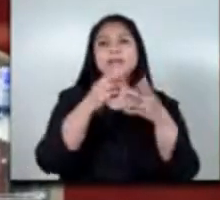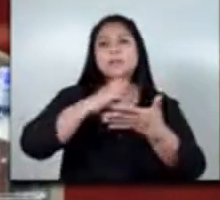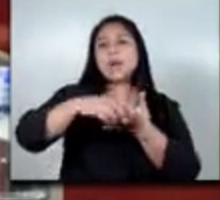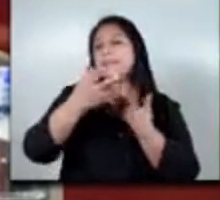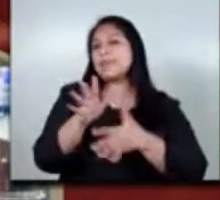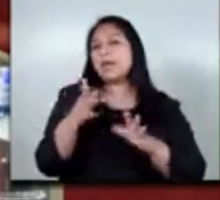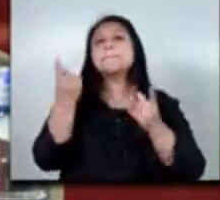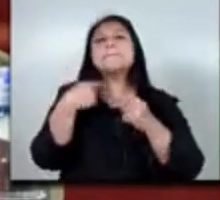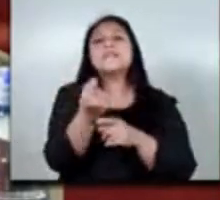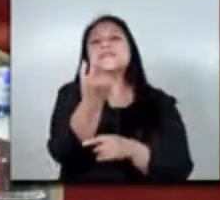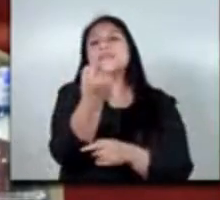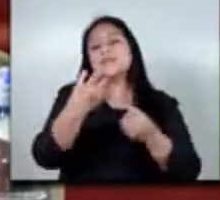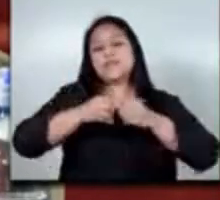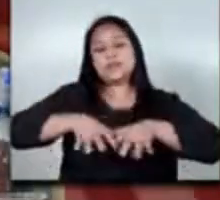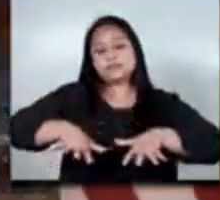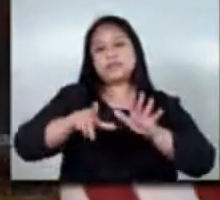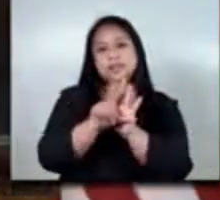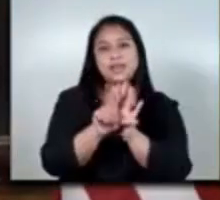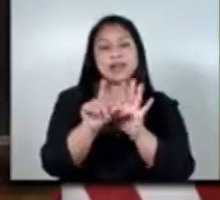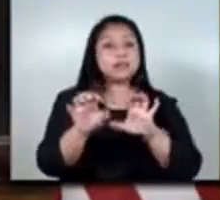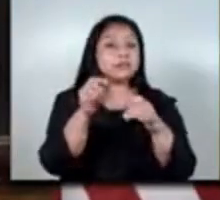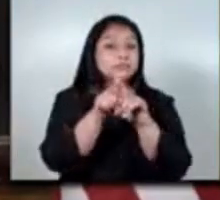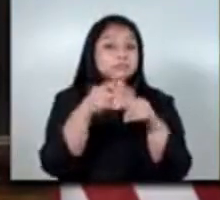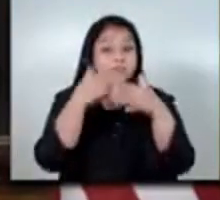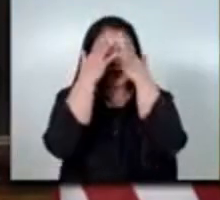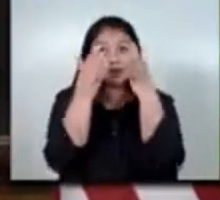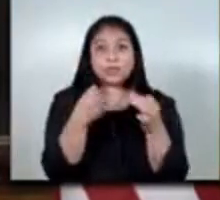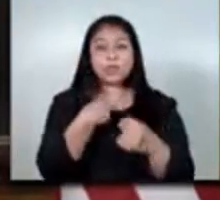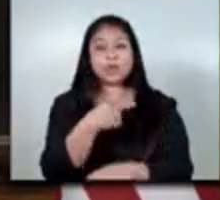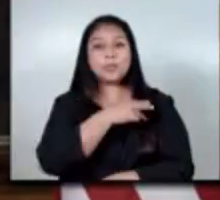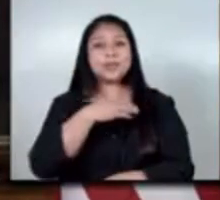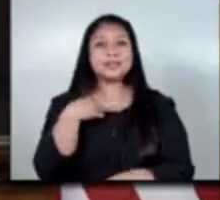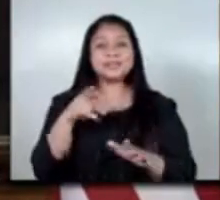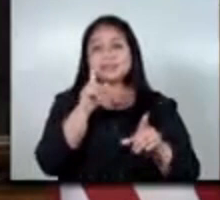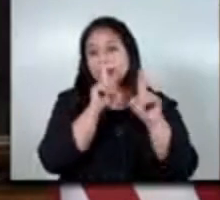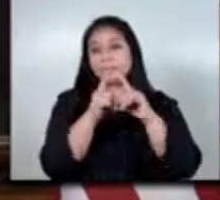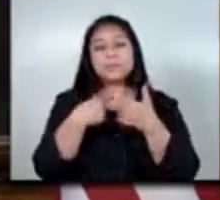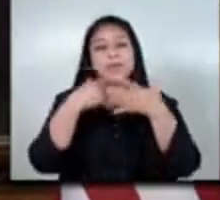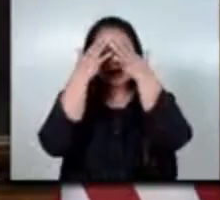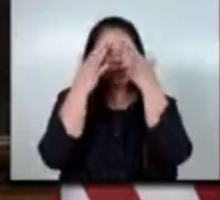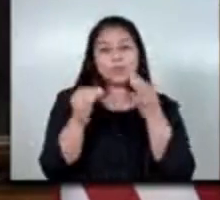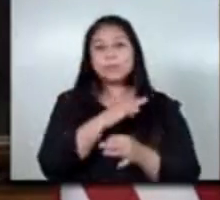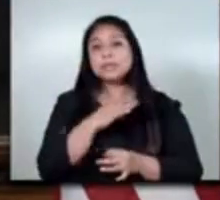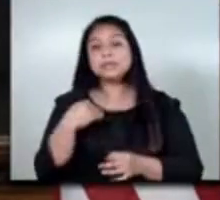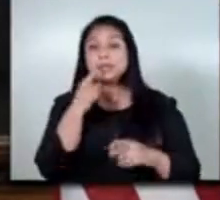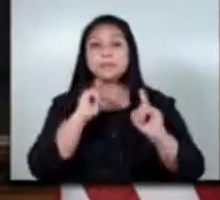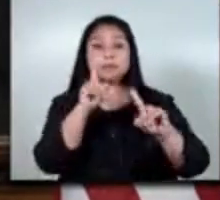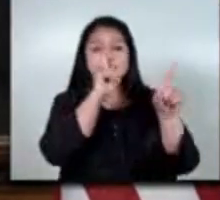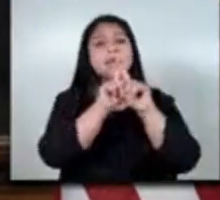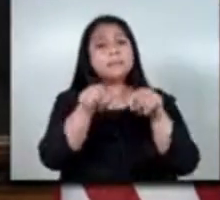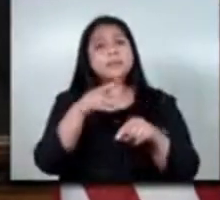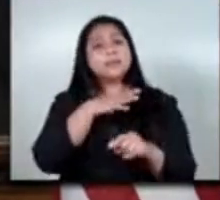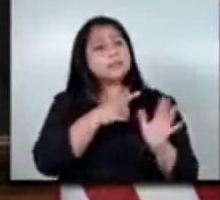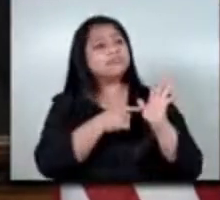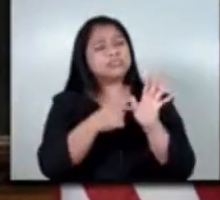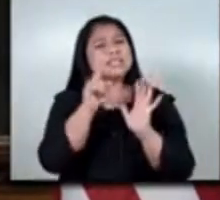infraestructura legal y entonces creamos mediante el acuerdo ministerial ese programa dentro de la estructura del ministerio pero para ello también teníamos